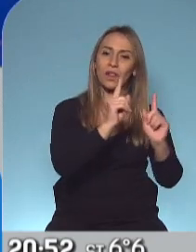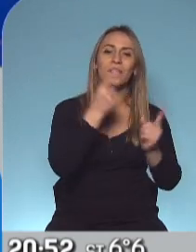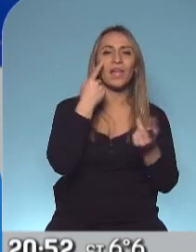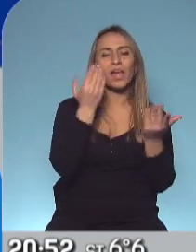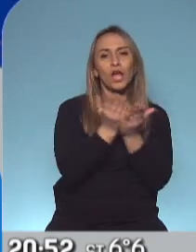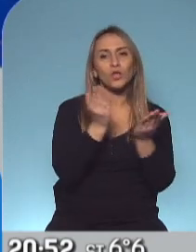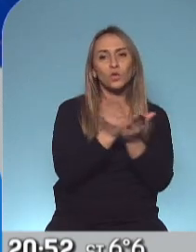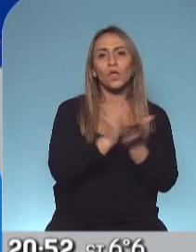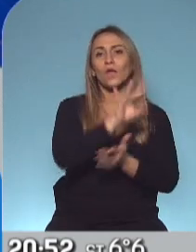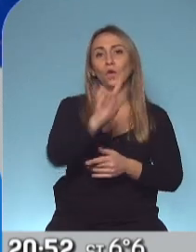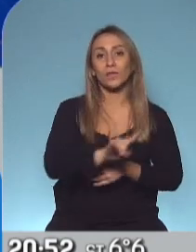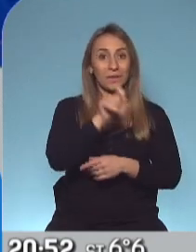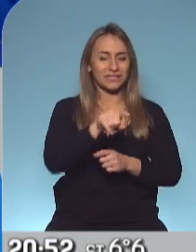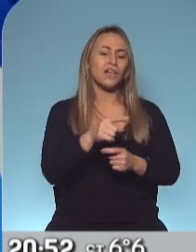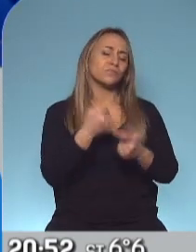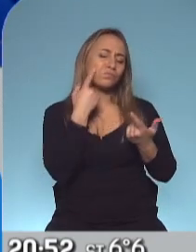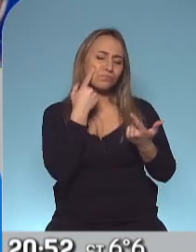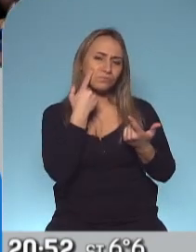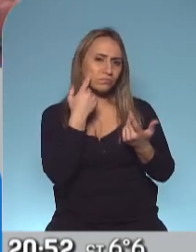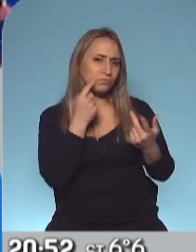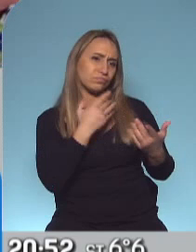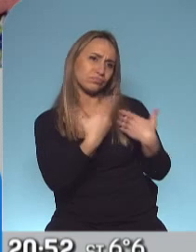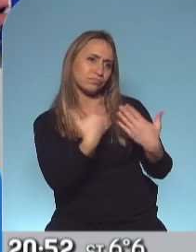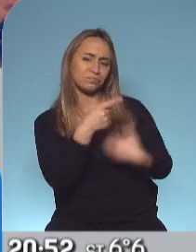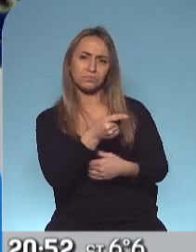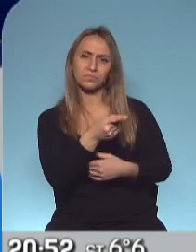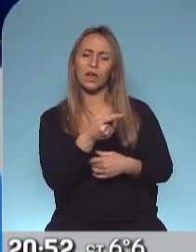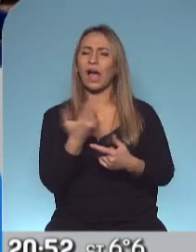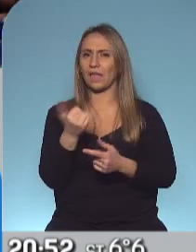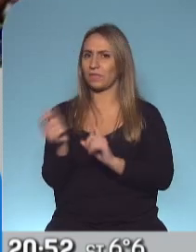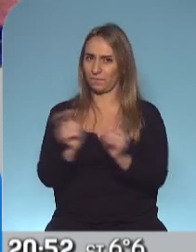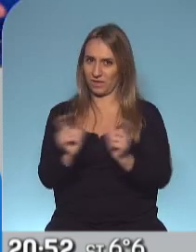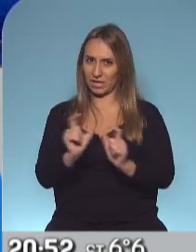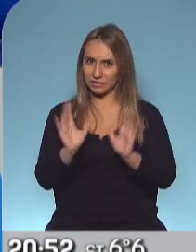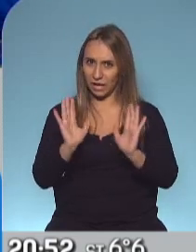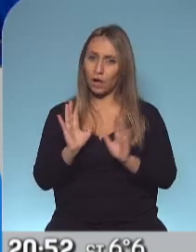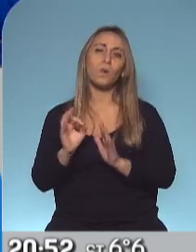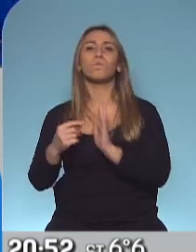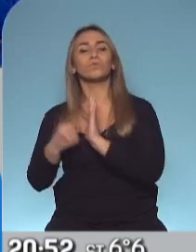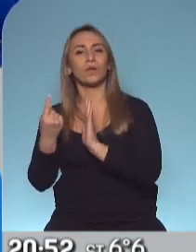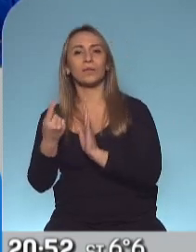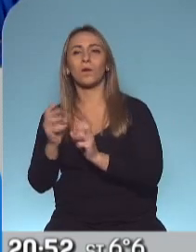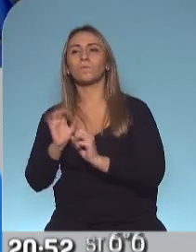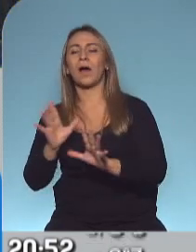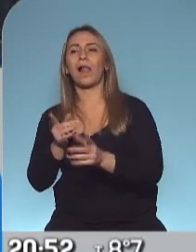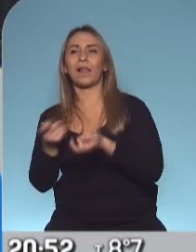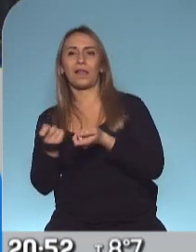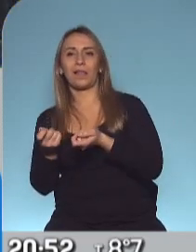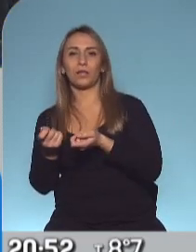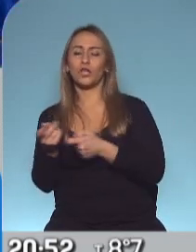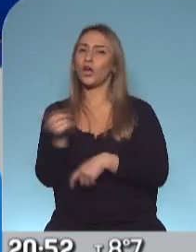internacionales de la Universidad Torcuato de Itela, que me decía bueno, acá hay una diferencia que hay que marcar una cosa es la negligencia y otra cosa es la